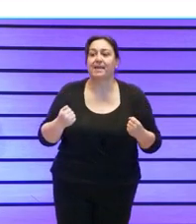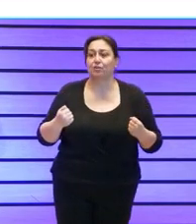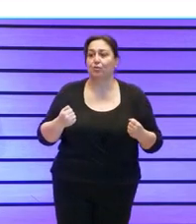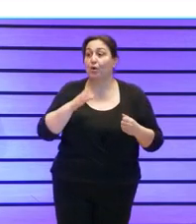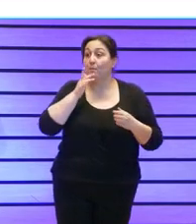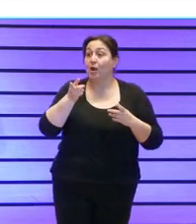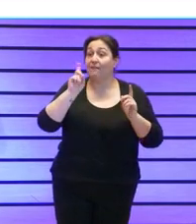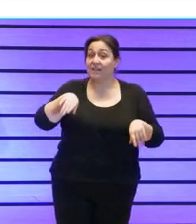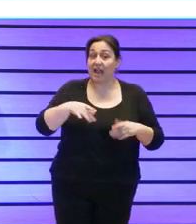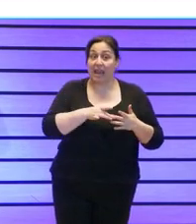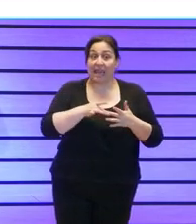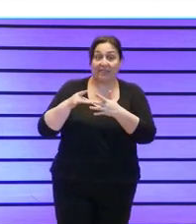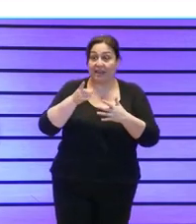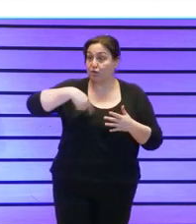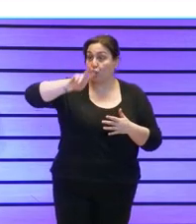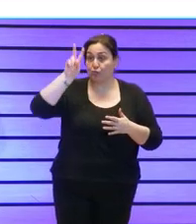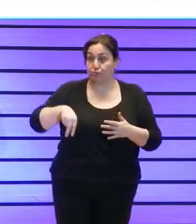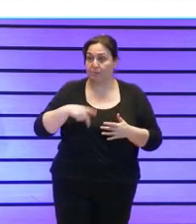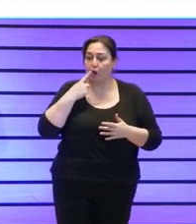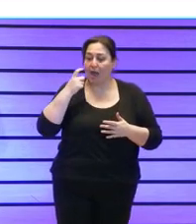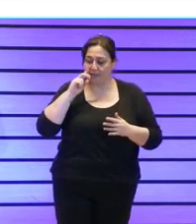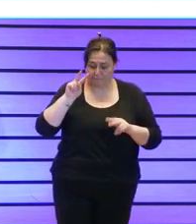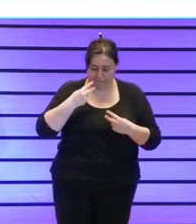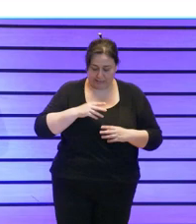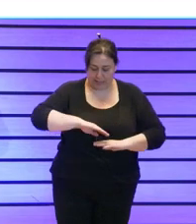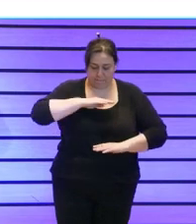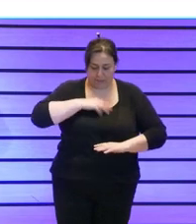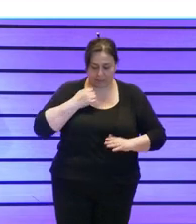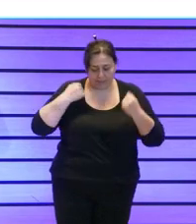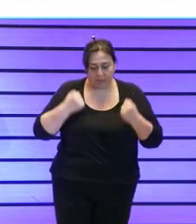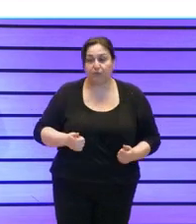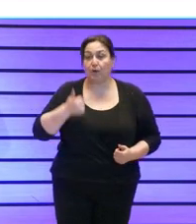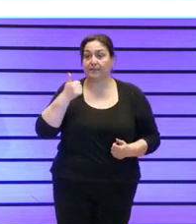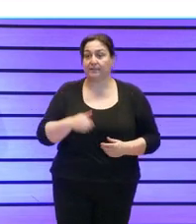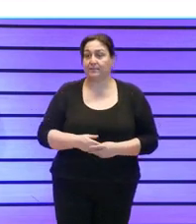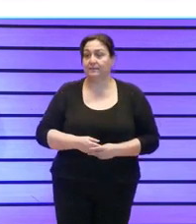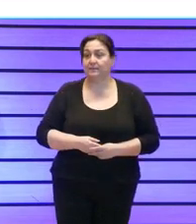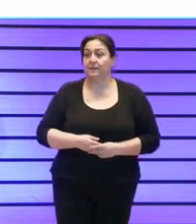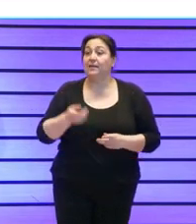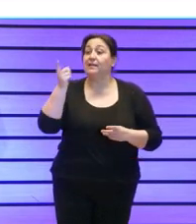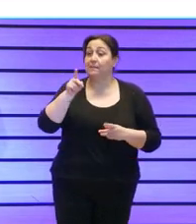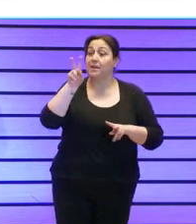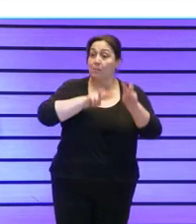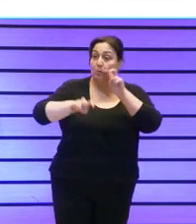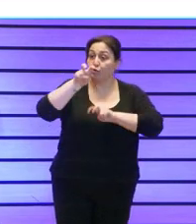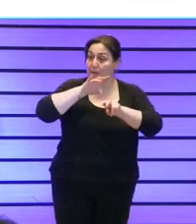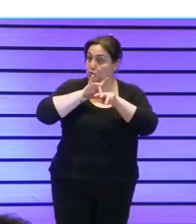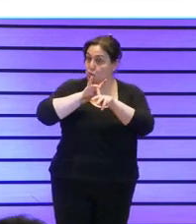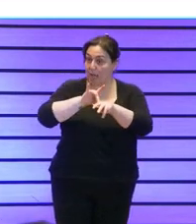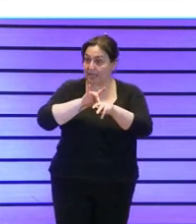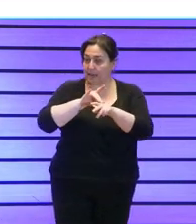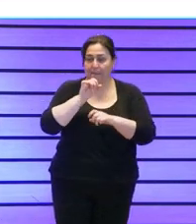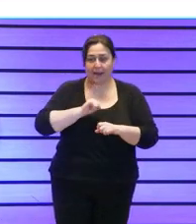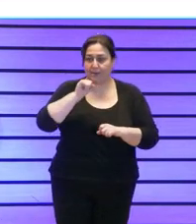somos líderes lo único que tenemos que hacer es fortalecer nuestras competencias y luego nos buscamos una guía estupenda que son nuestros